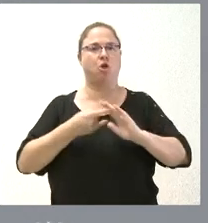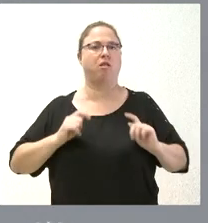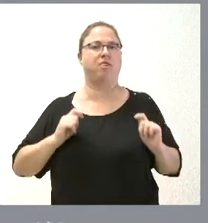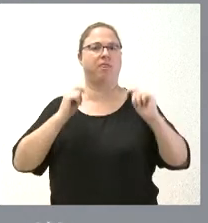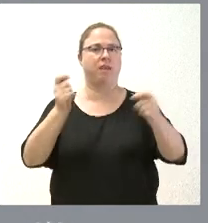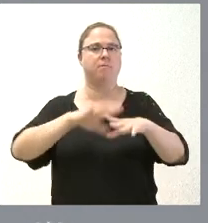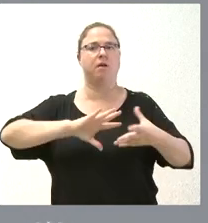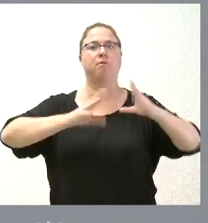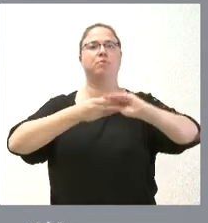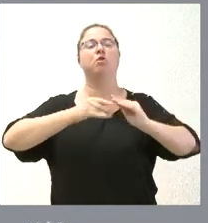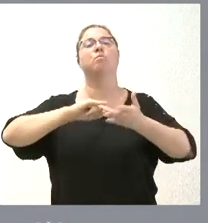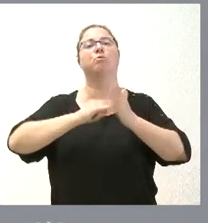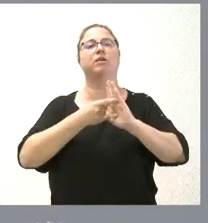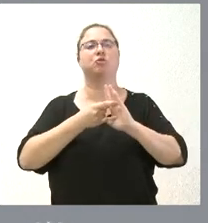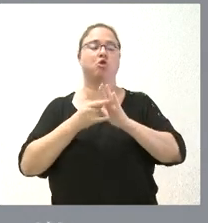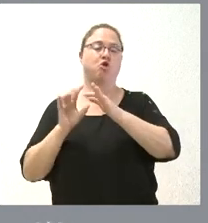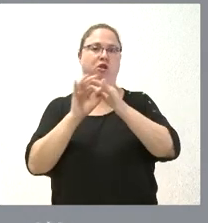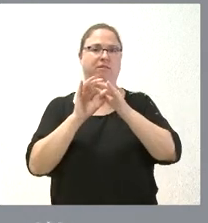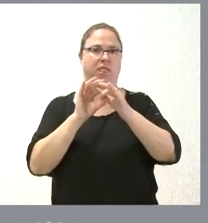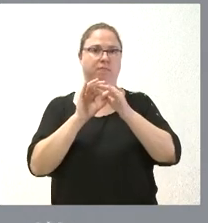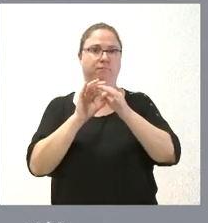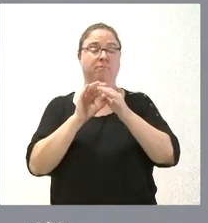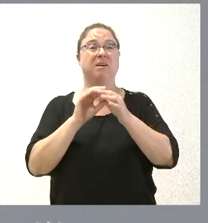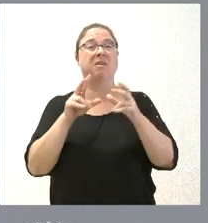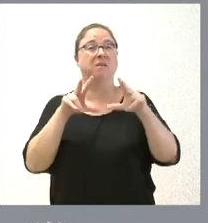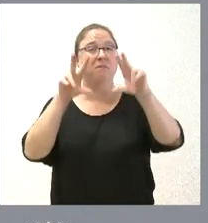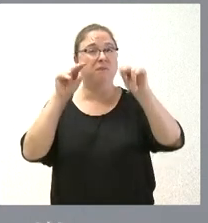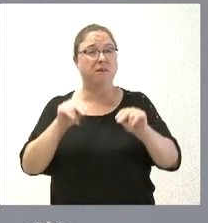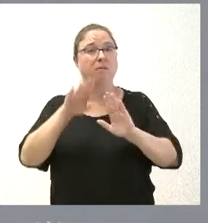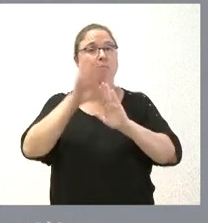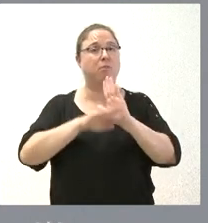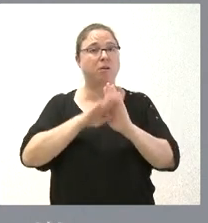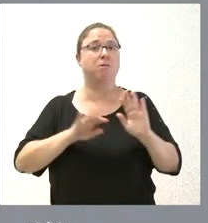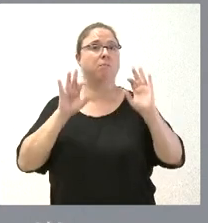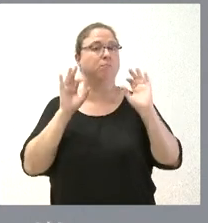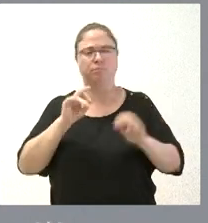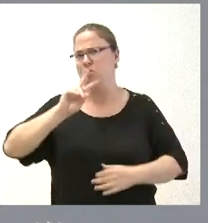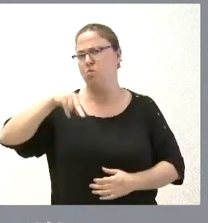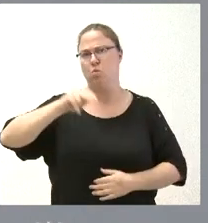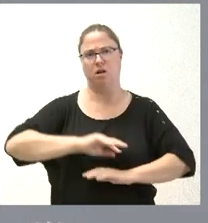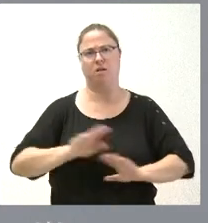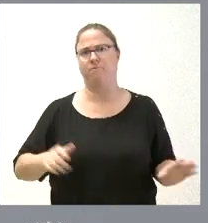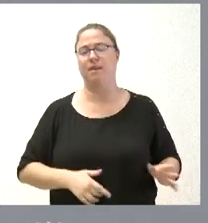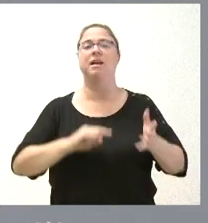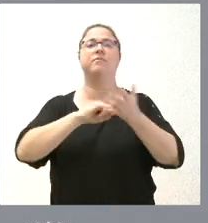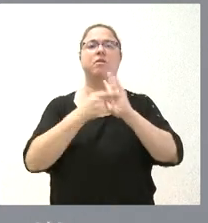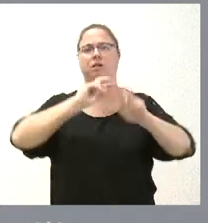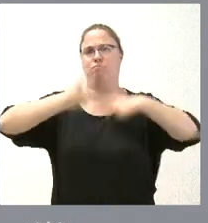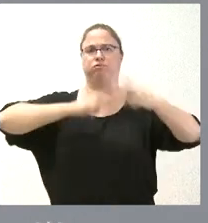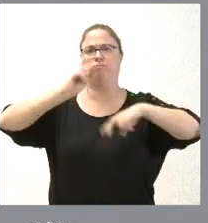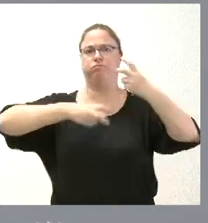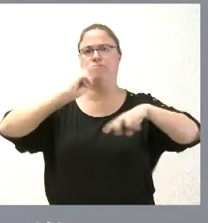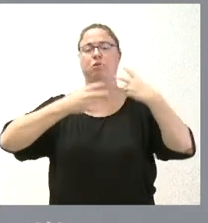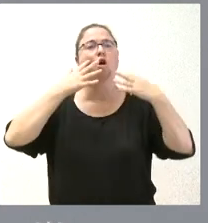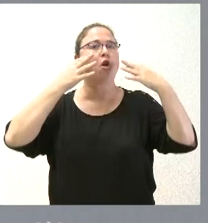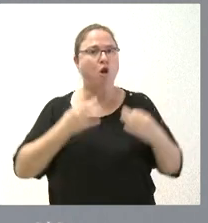de este proyecto de escuelas conectadas nunca se puede dar por terminado un programa especialmente en el ámbito tecnológico la tecnología cambia y lógicamente el